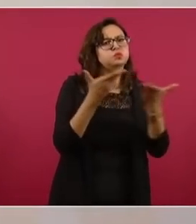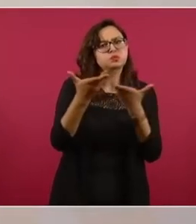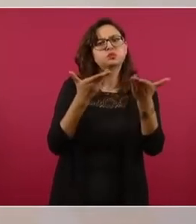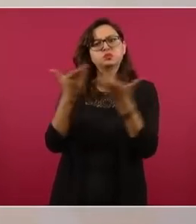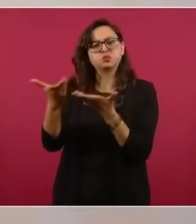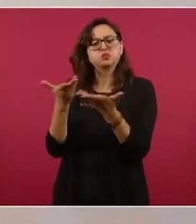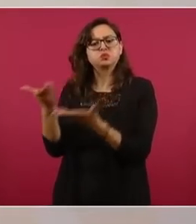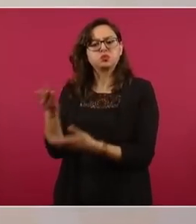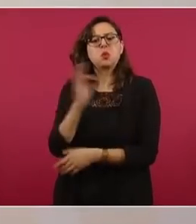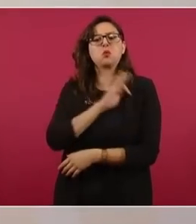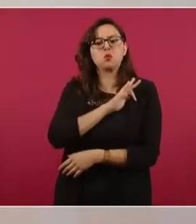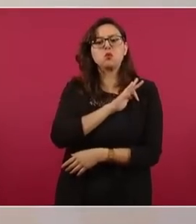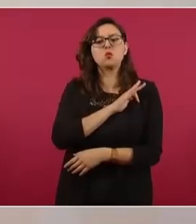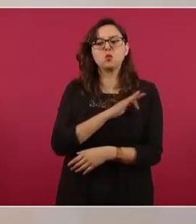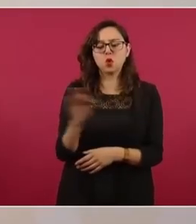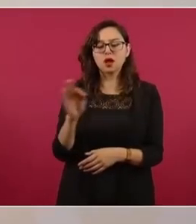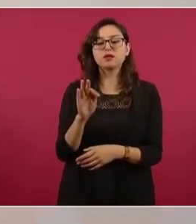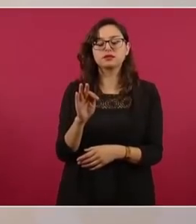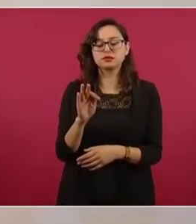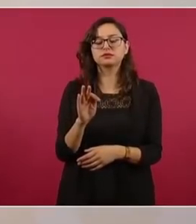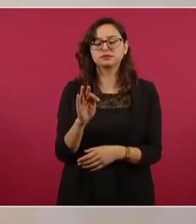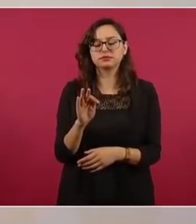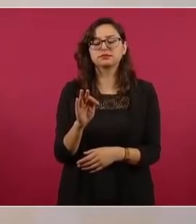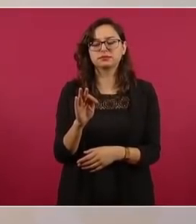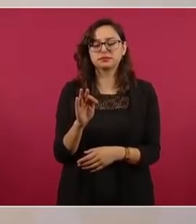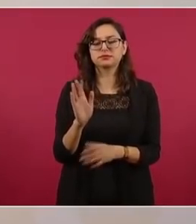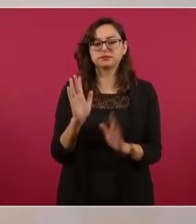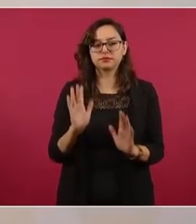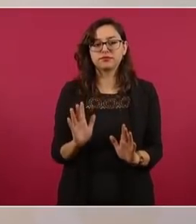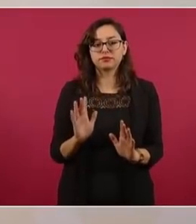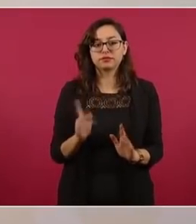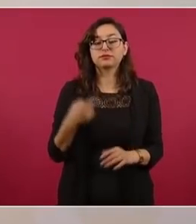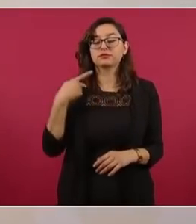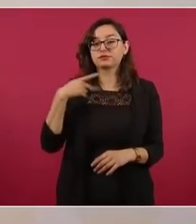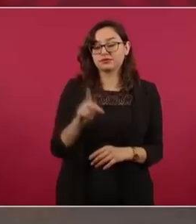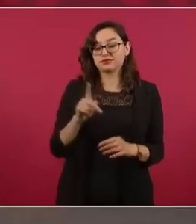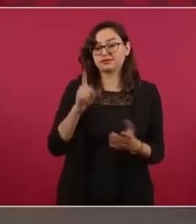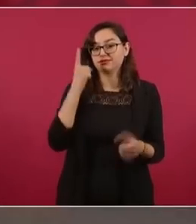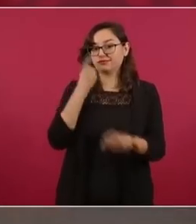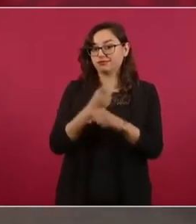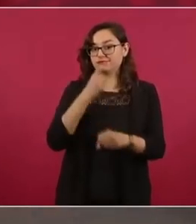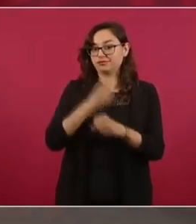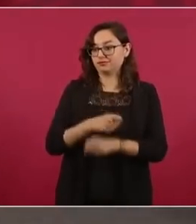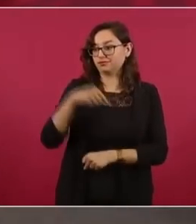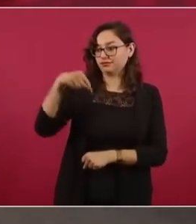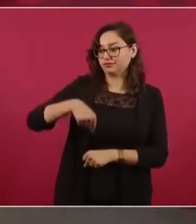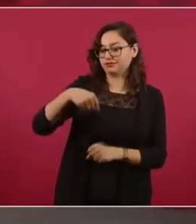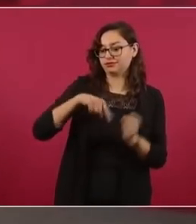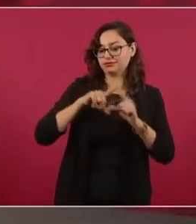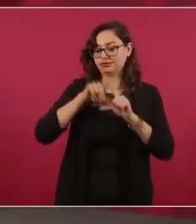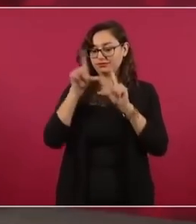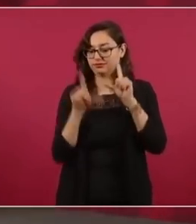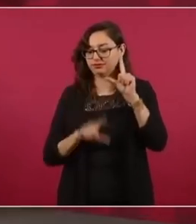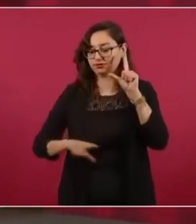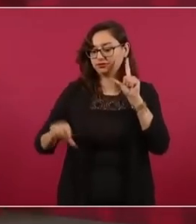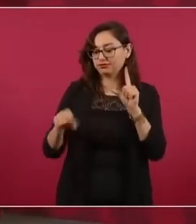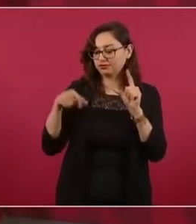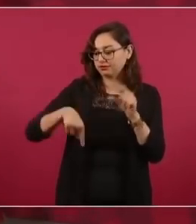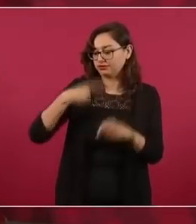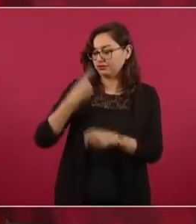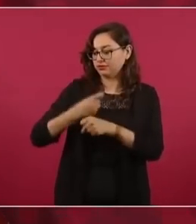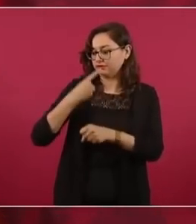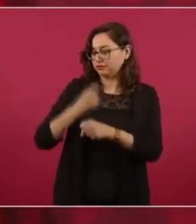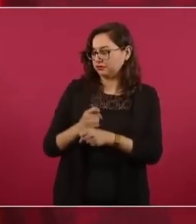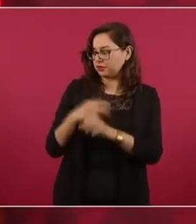la política interior es consecuente, no podemos ser candil de la calle